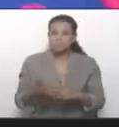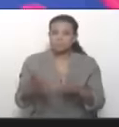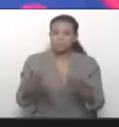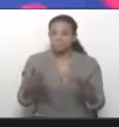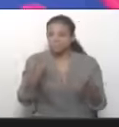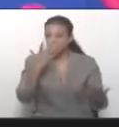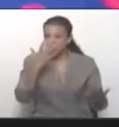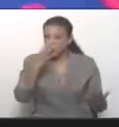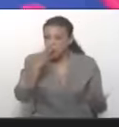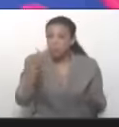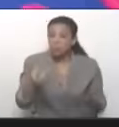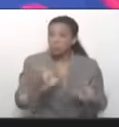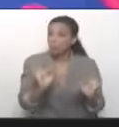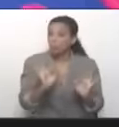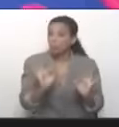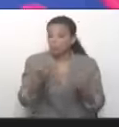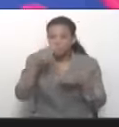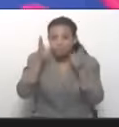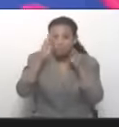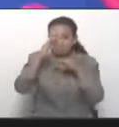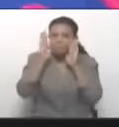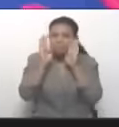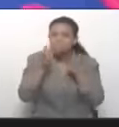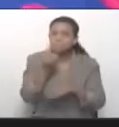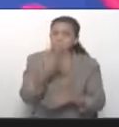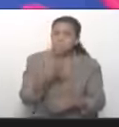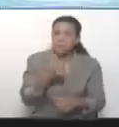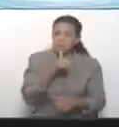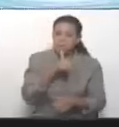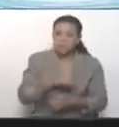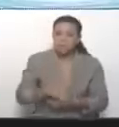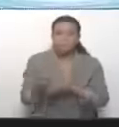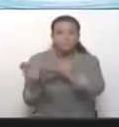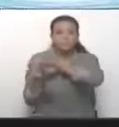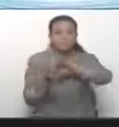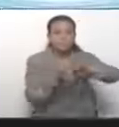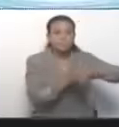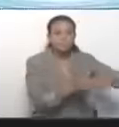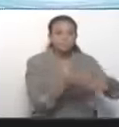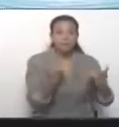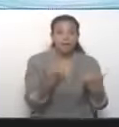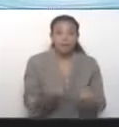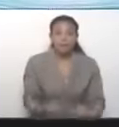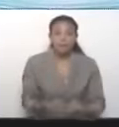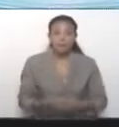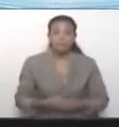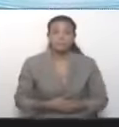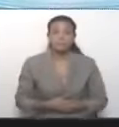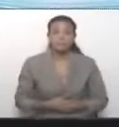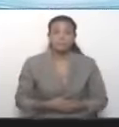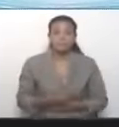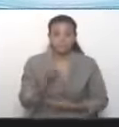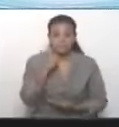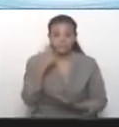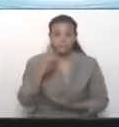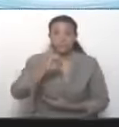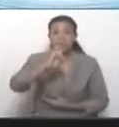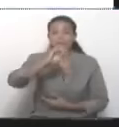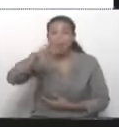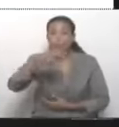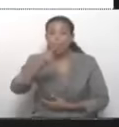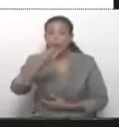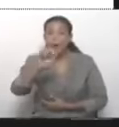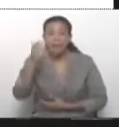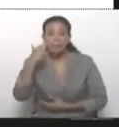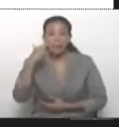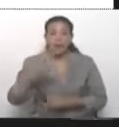Nuevamente, ahí vamos a estar pendiente de todo, me parece muy bien. Seguimos revisando, presidente, vamos hasta el portal La Iguana TV, pues dice